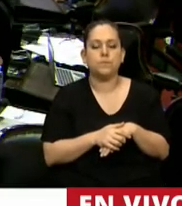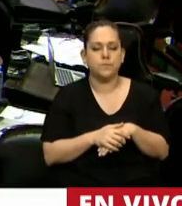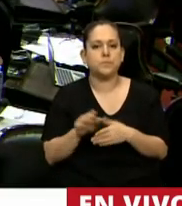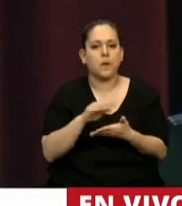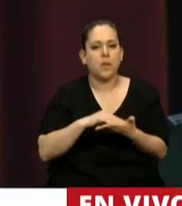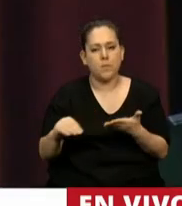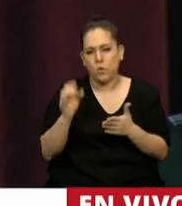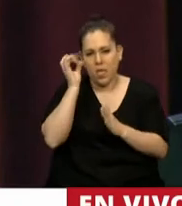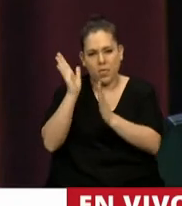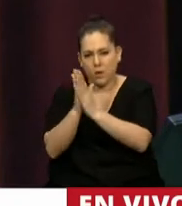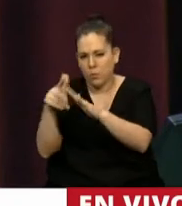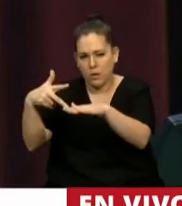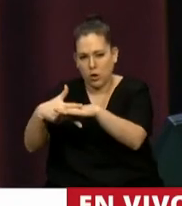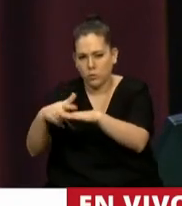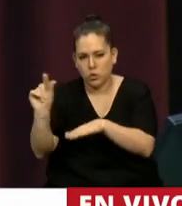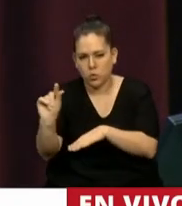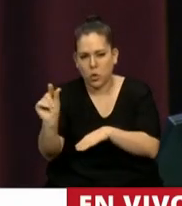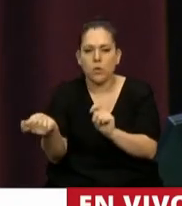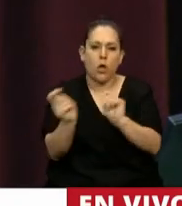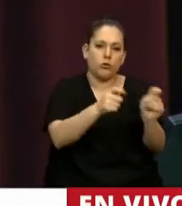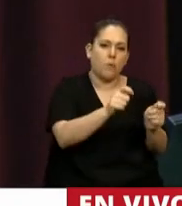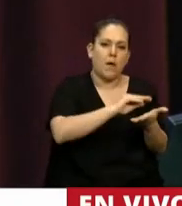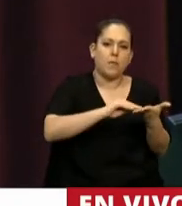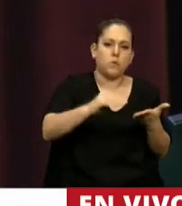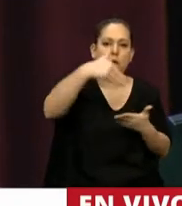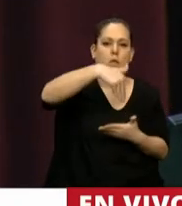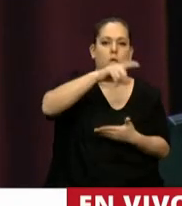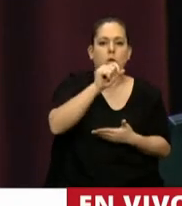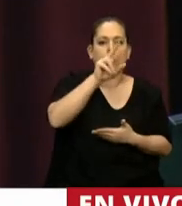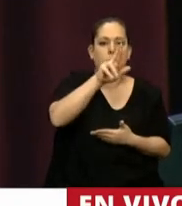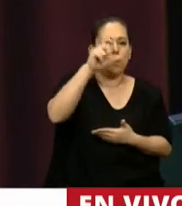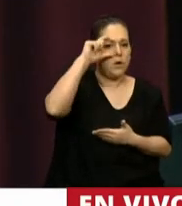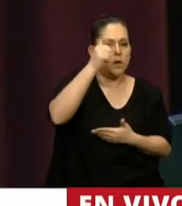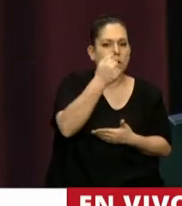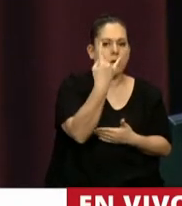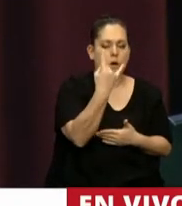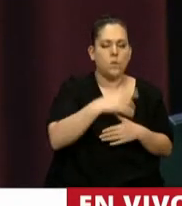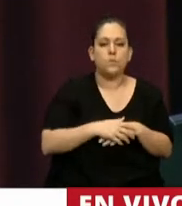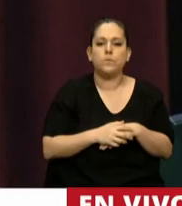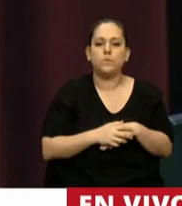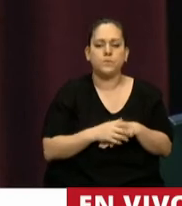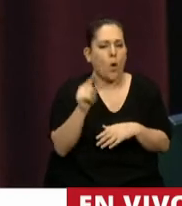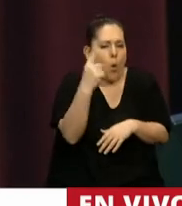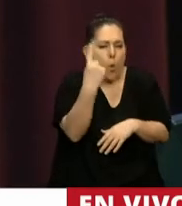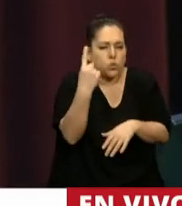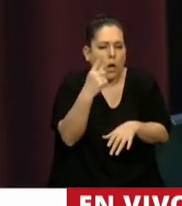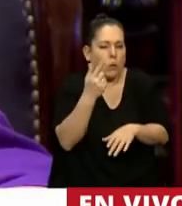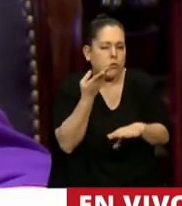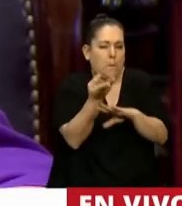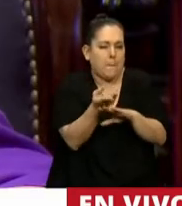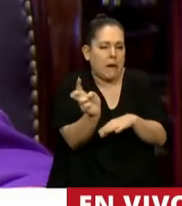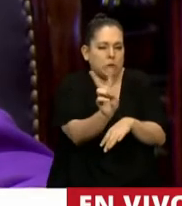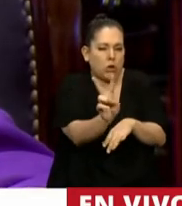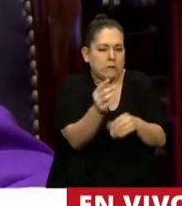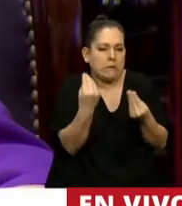Diputada, si me disculpa para una interrupción, tiene la palabra la diputada Cecilia Moró. Un segundo nada más para solicitarle